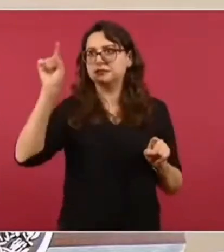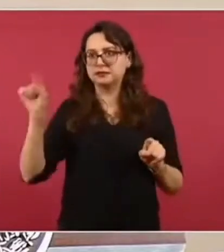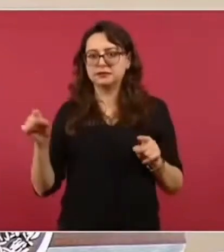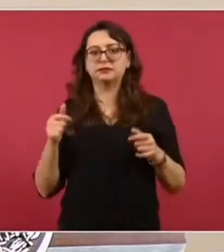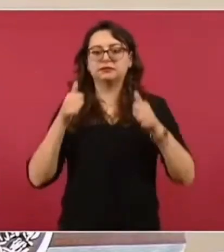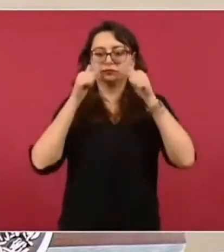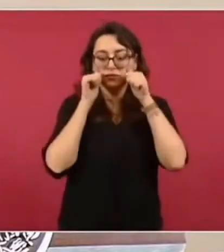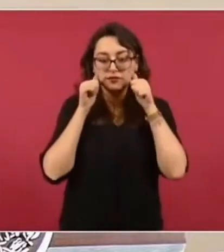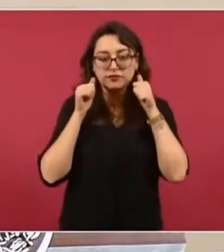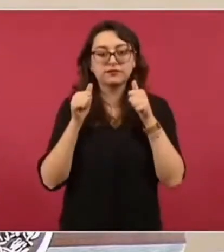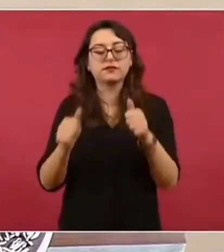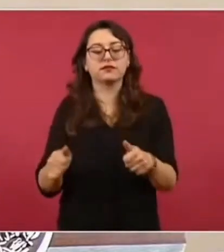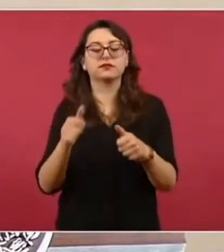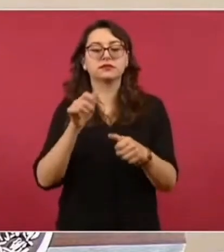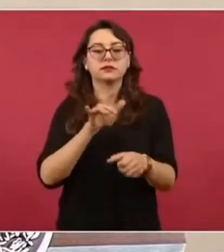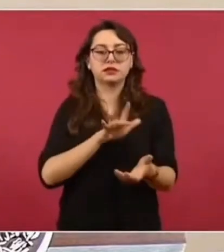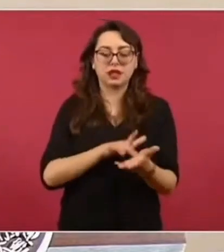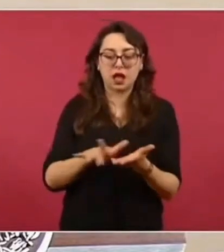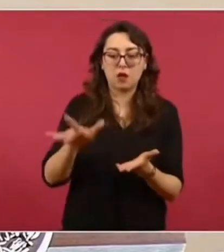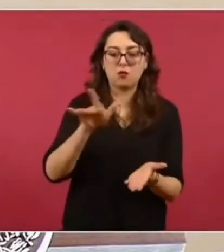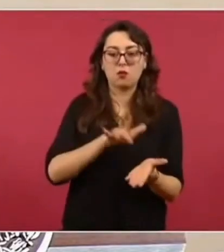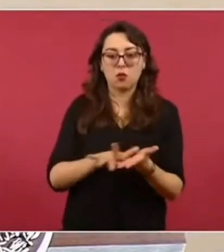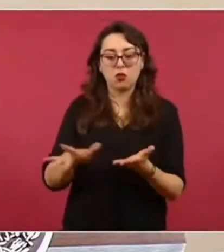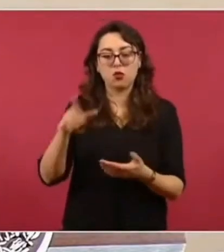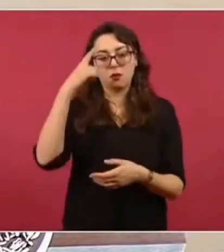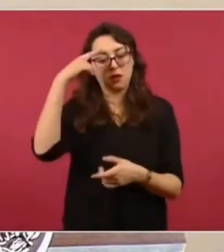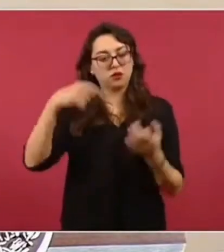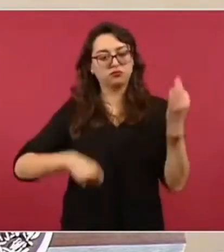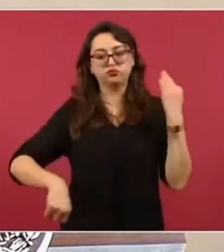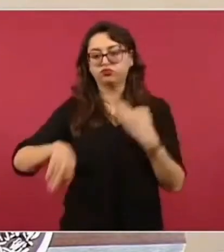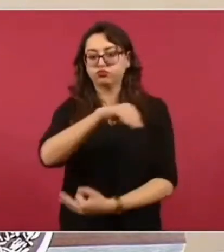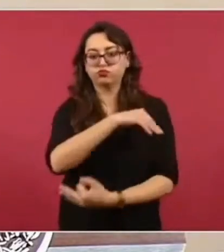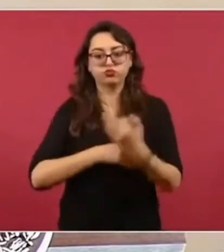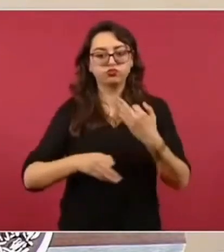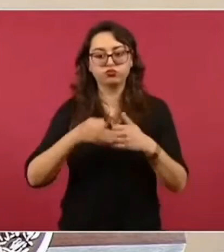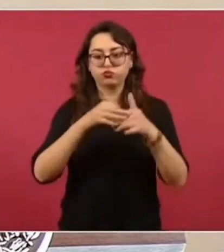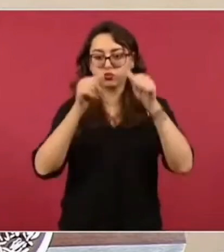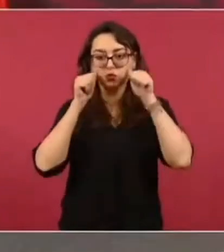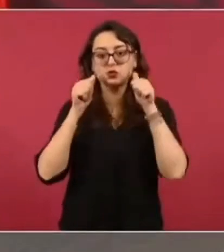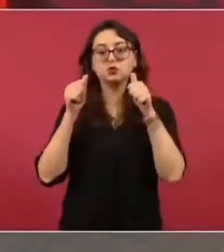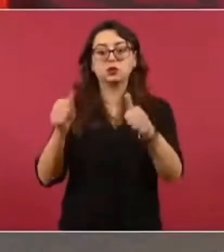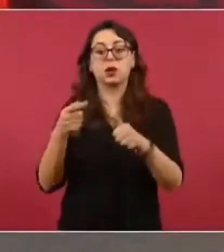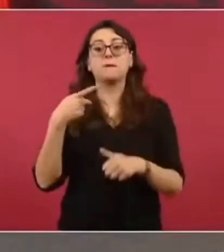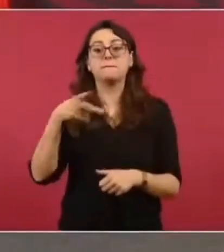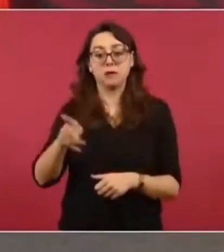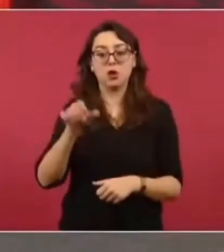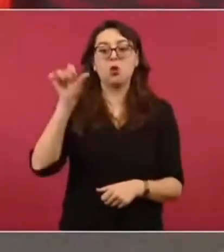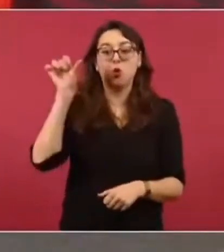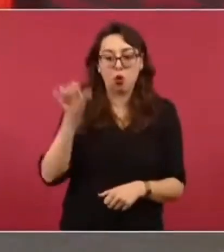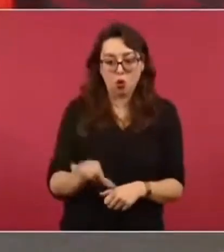se está dando apoyo para que no les falte nada, pero de todas maneras voy hoy